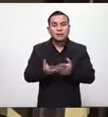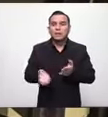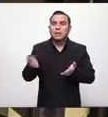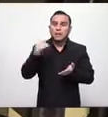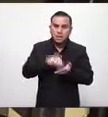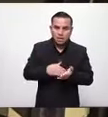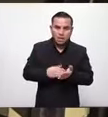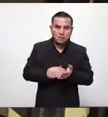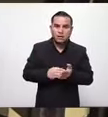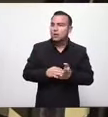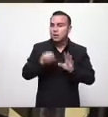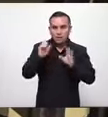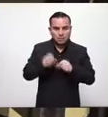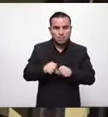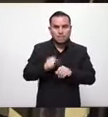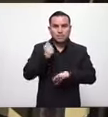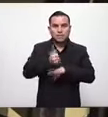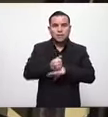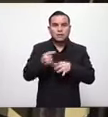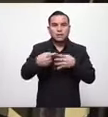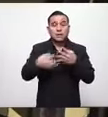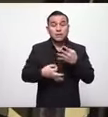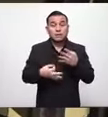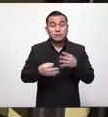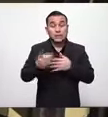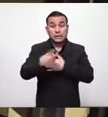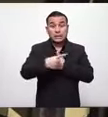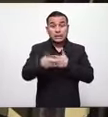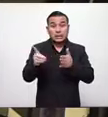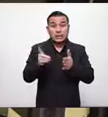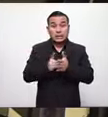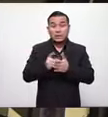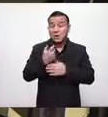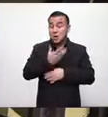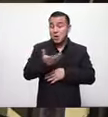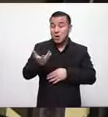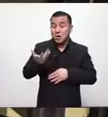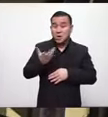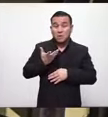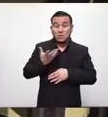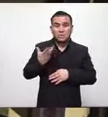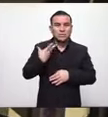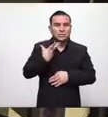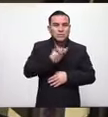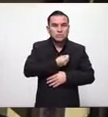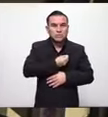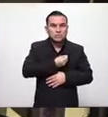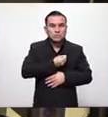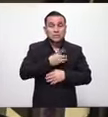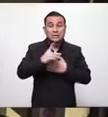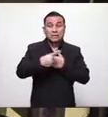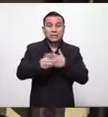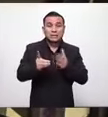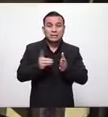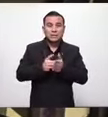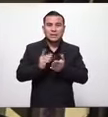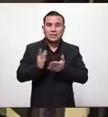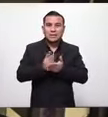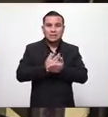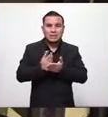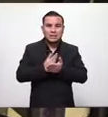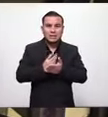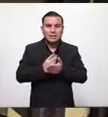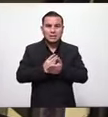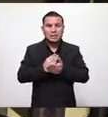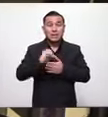declara inconstitucional los diputados de la llanura somos nosotros los que no pertenecemos a la